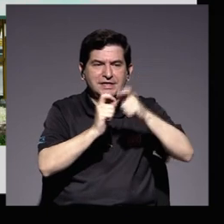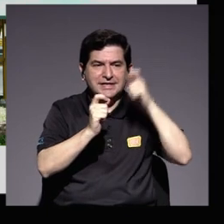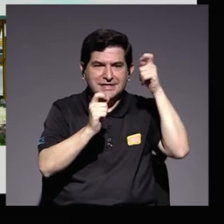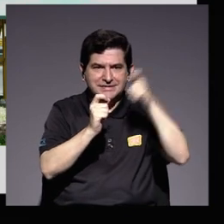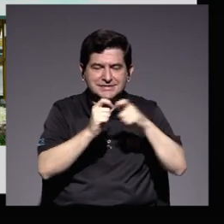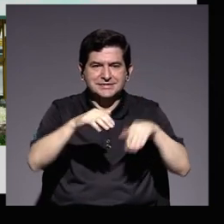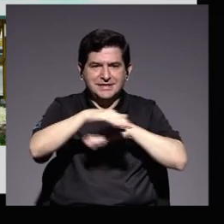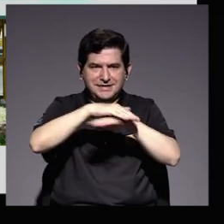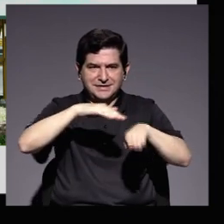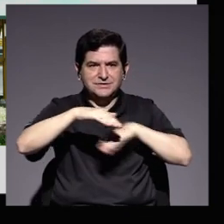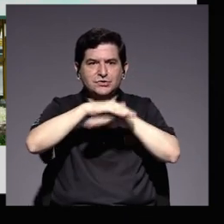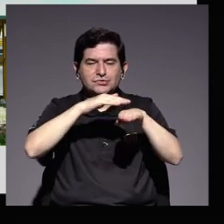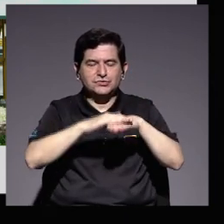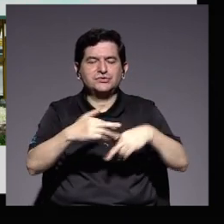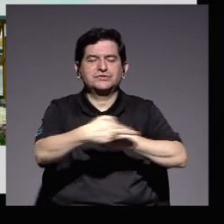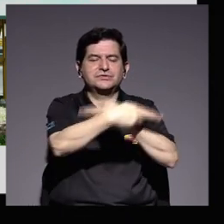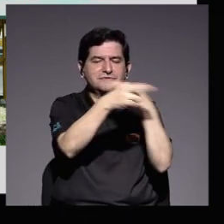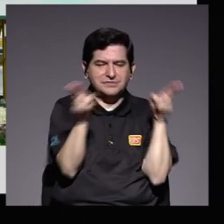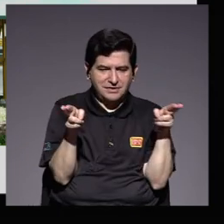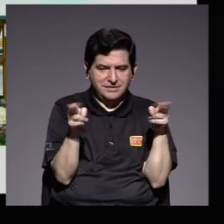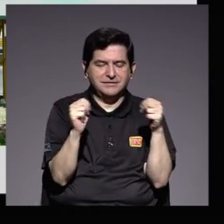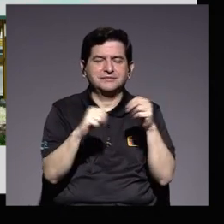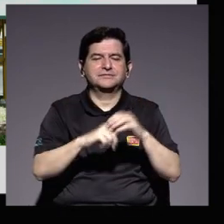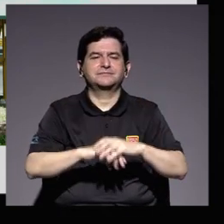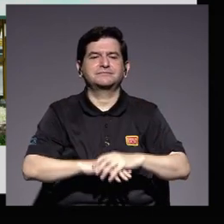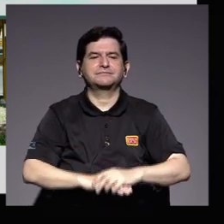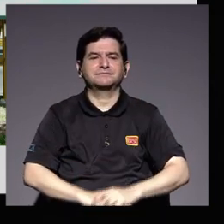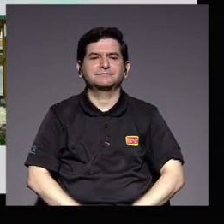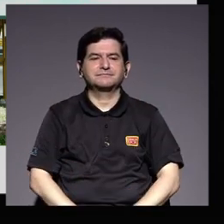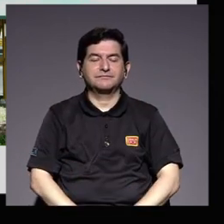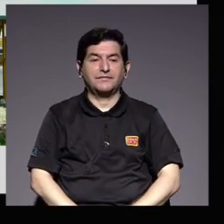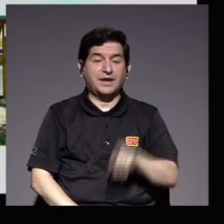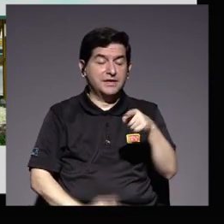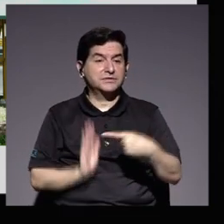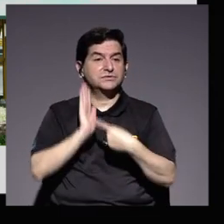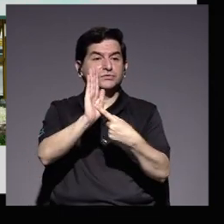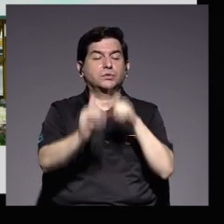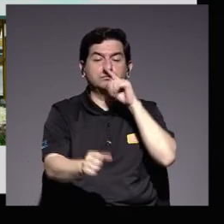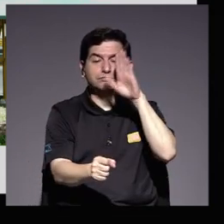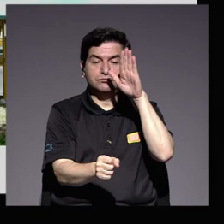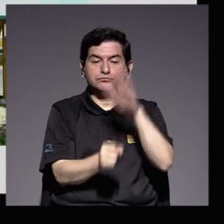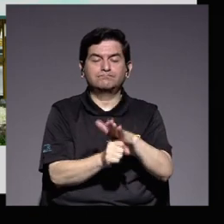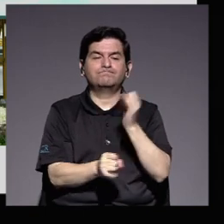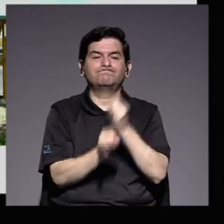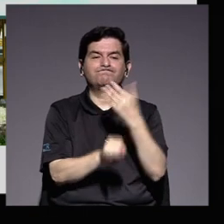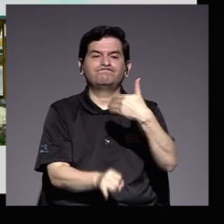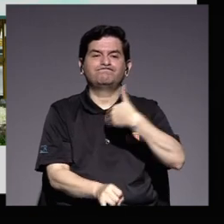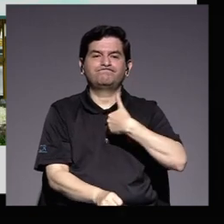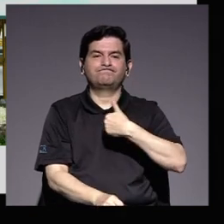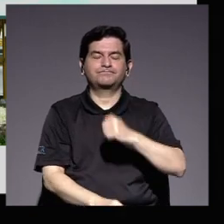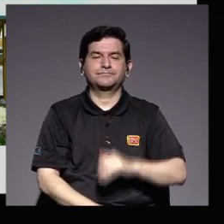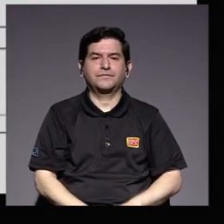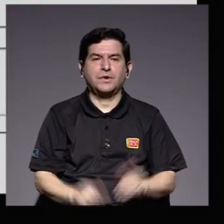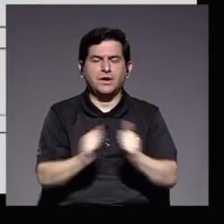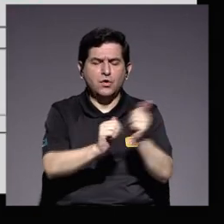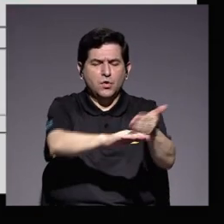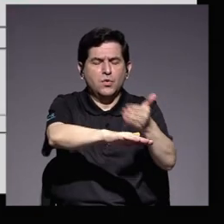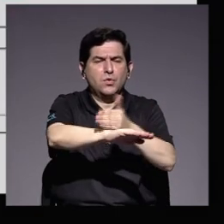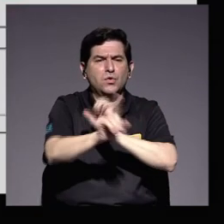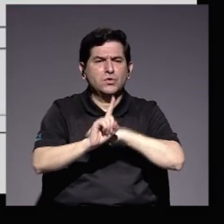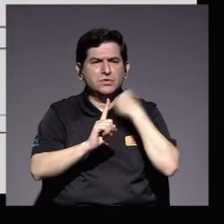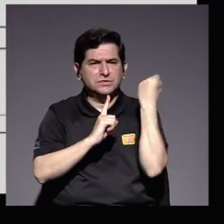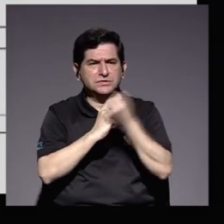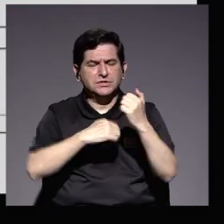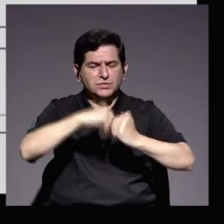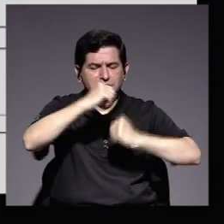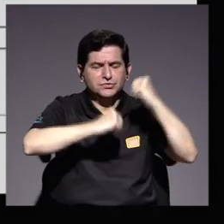en sedes regionales y recintos esto es reflejo de un compromiso institucional con la mejora de las condiciones